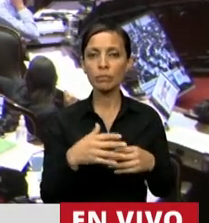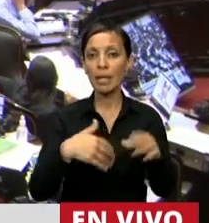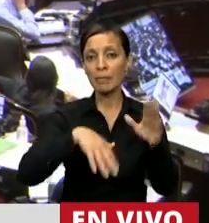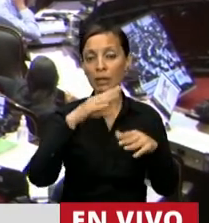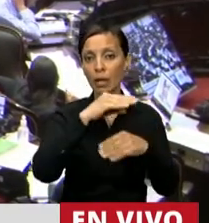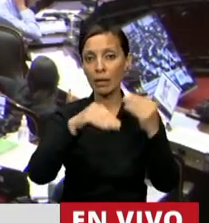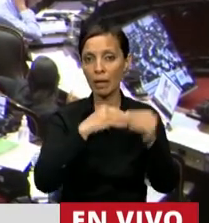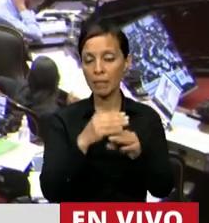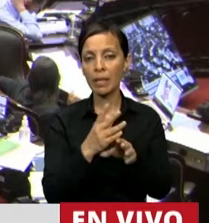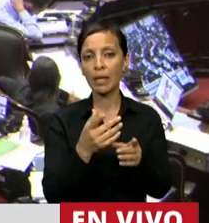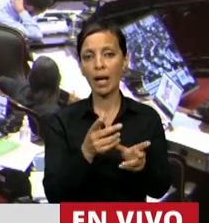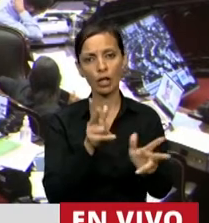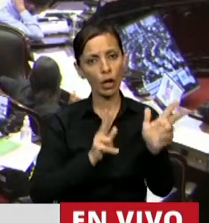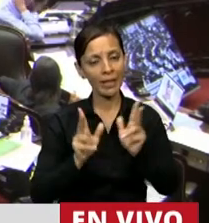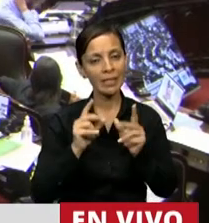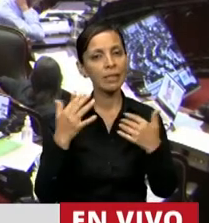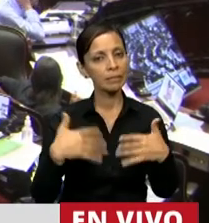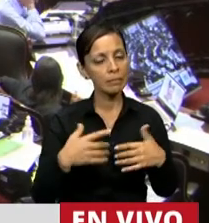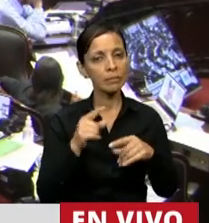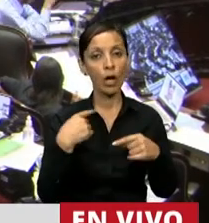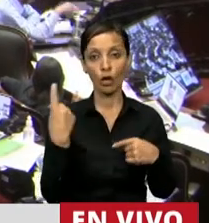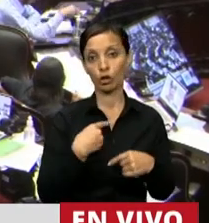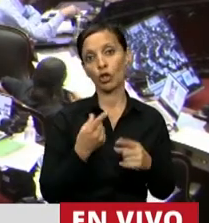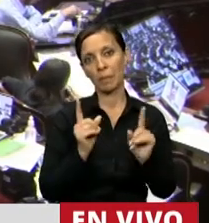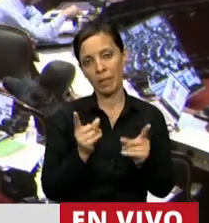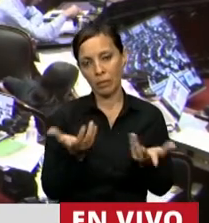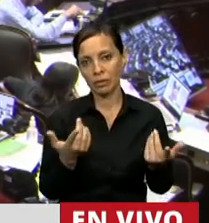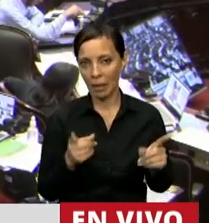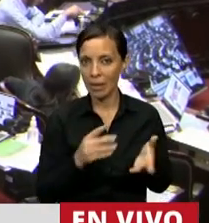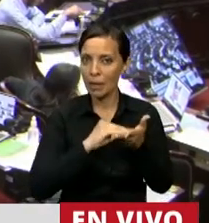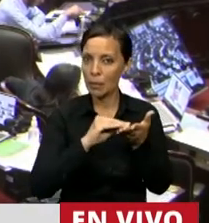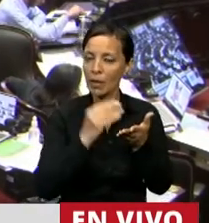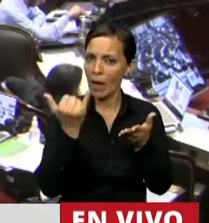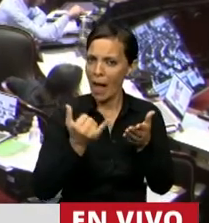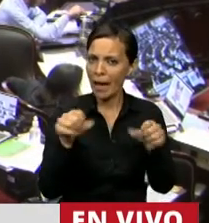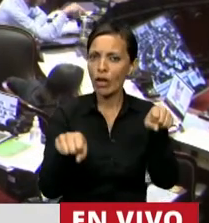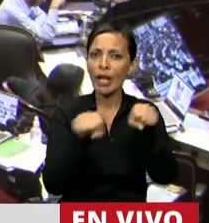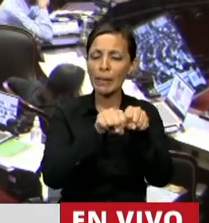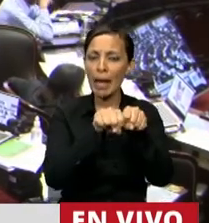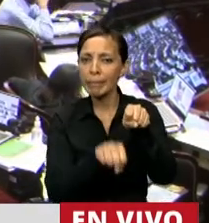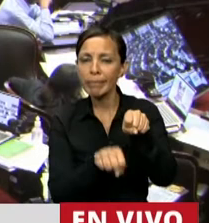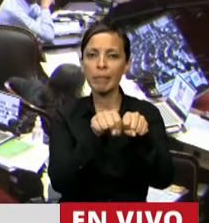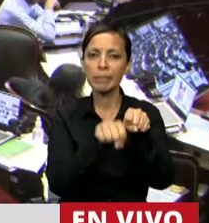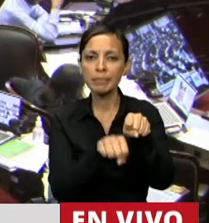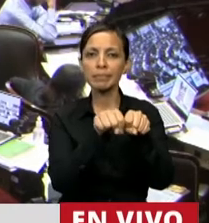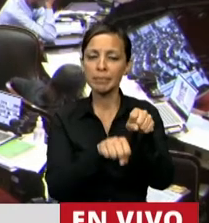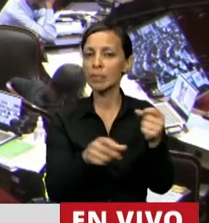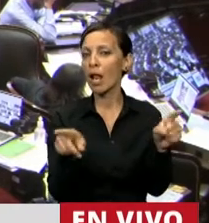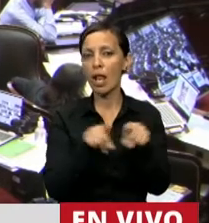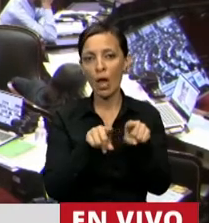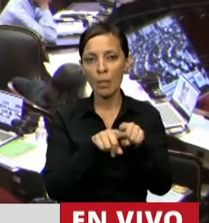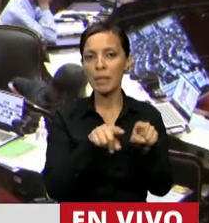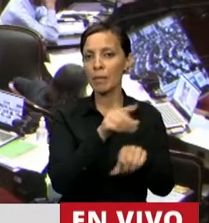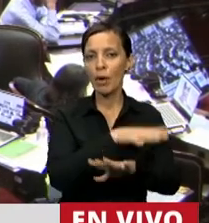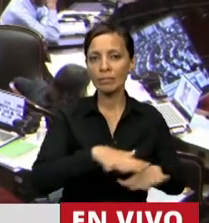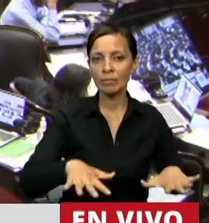nos sucede en el Congreso, que muchas veces nosotros como diputados también tenemos problemas de conectividad. Así también los tienen